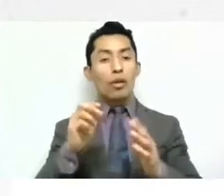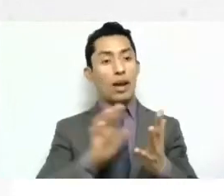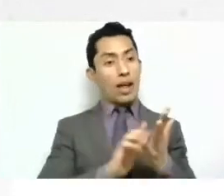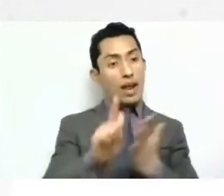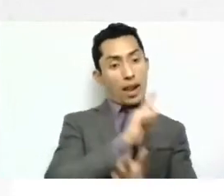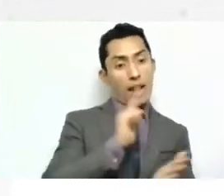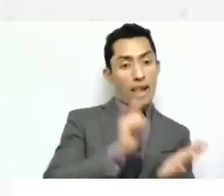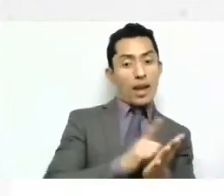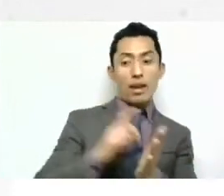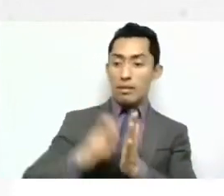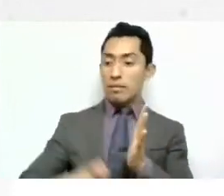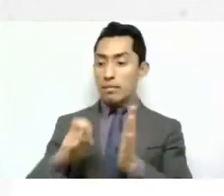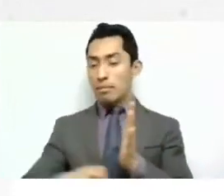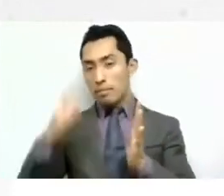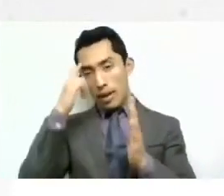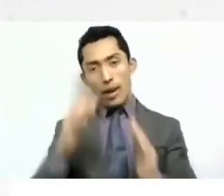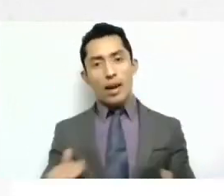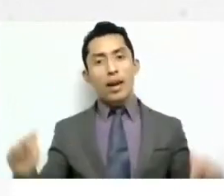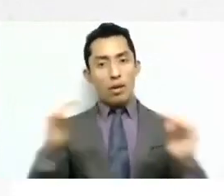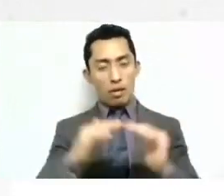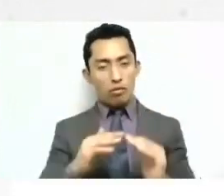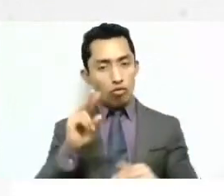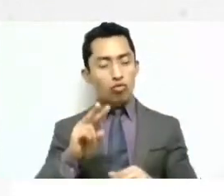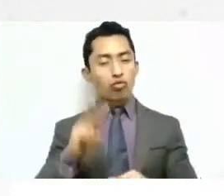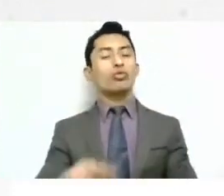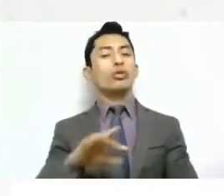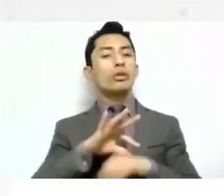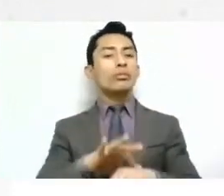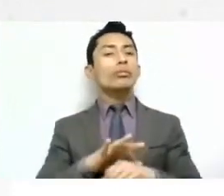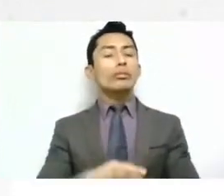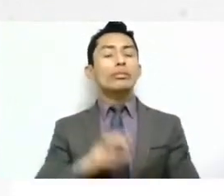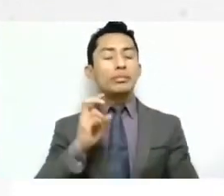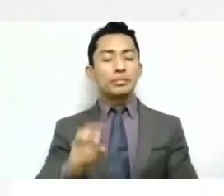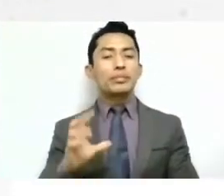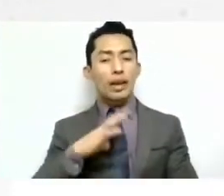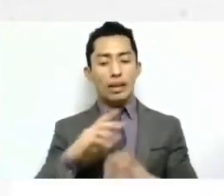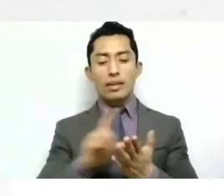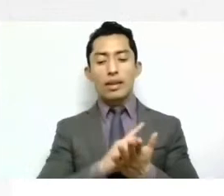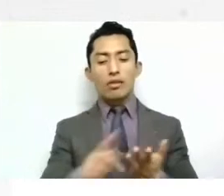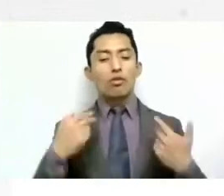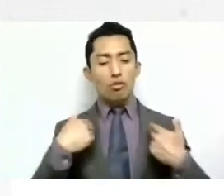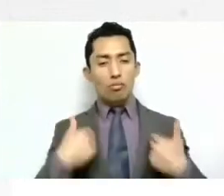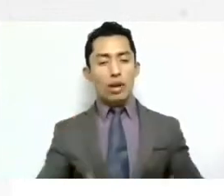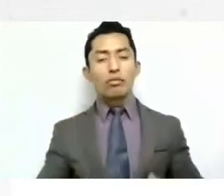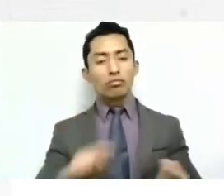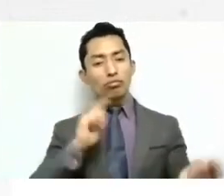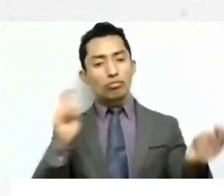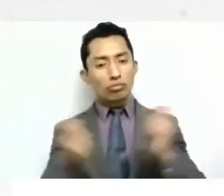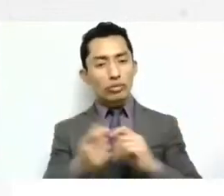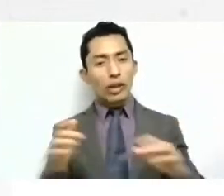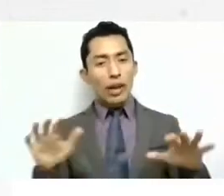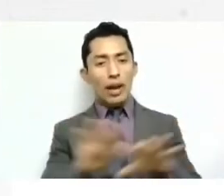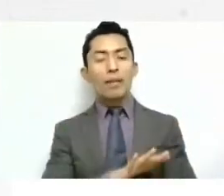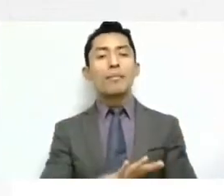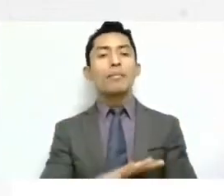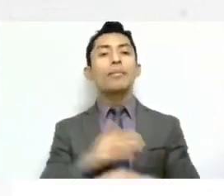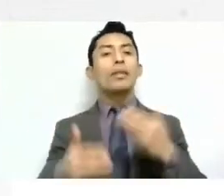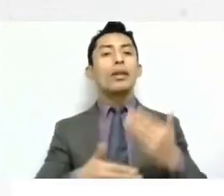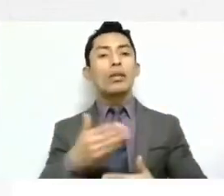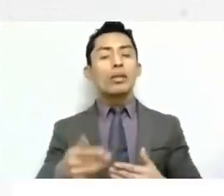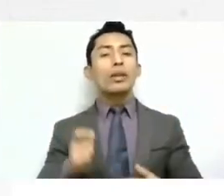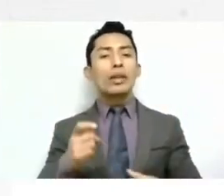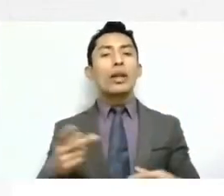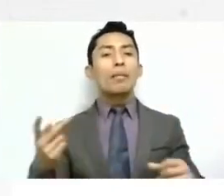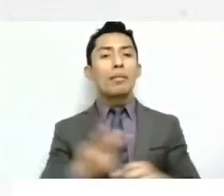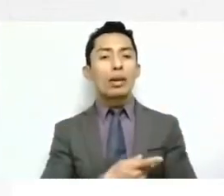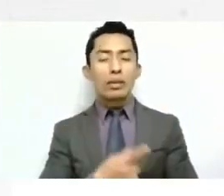sean igualitarias y esta transformación de los derechos humanos, ha provocado que nos veamos y que vayamos